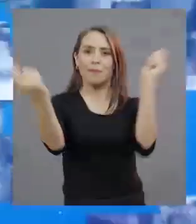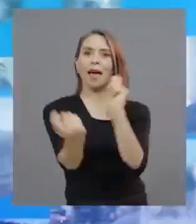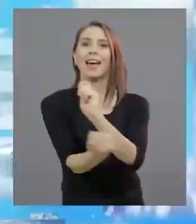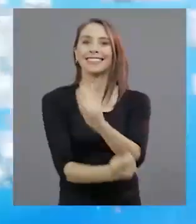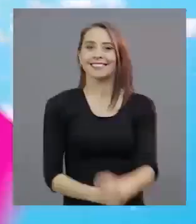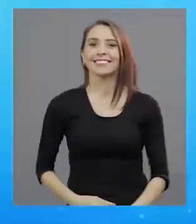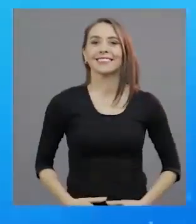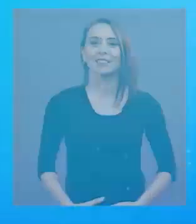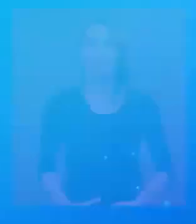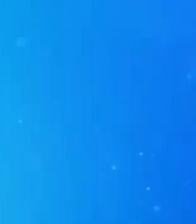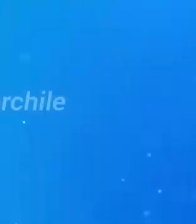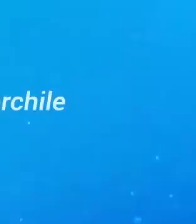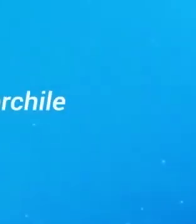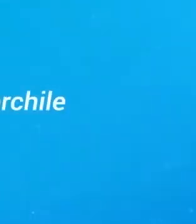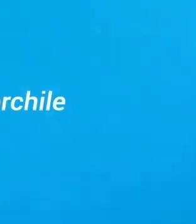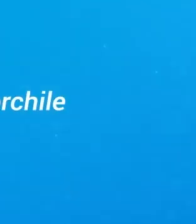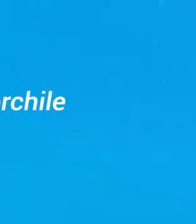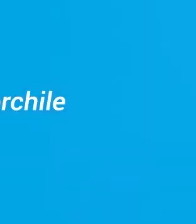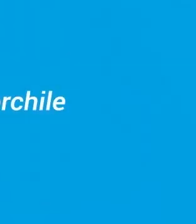Chile es un país ¡Chile